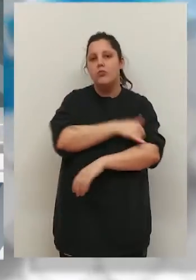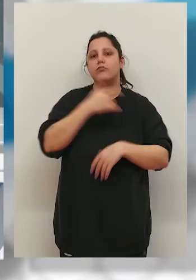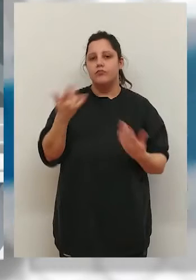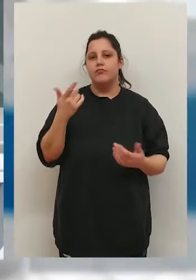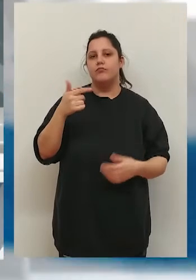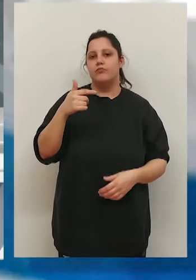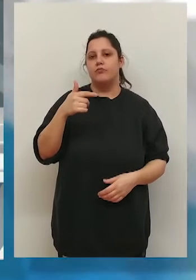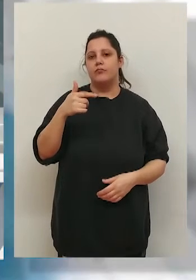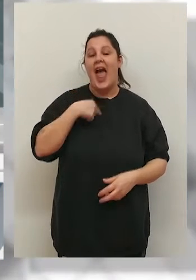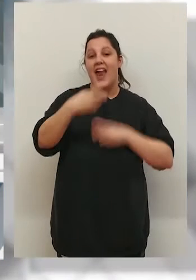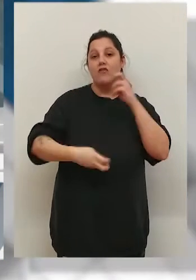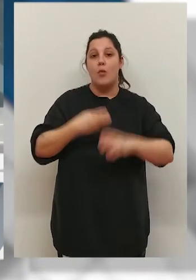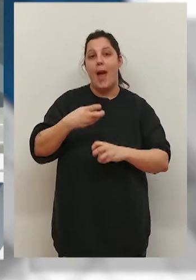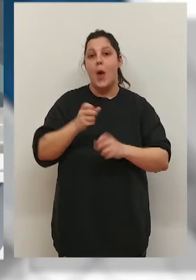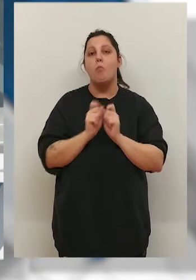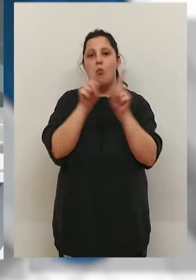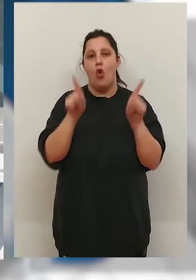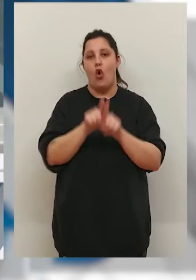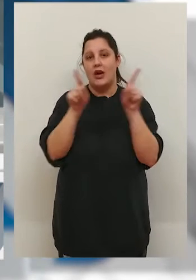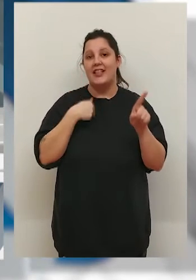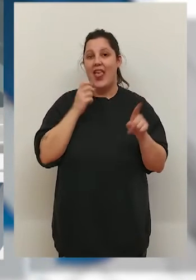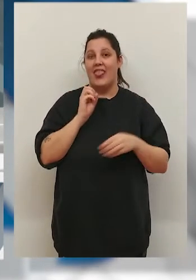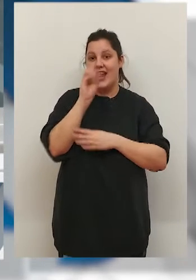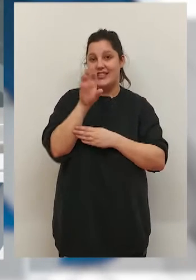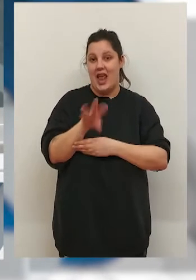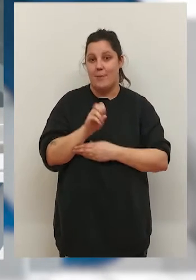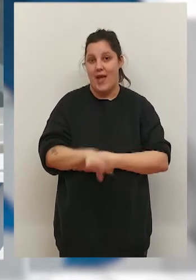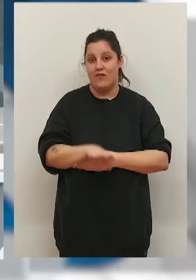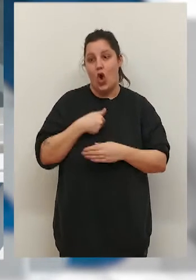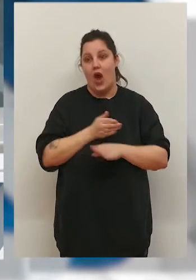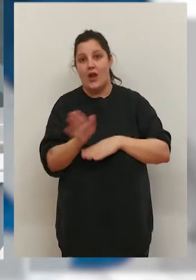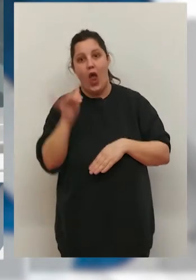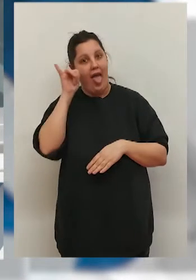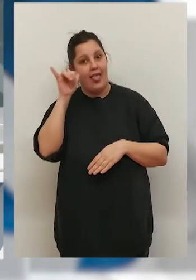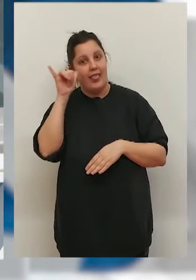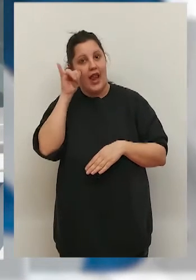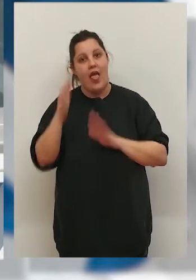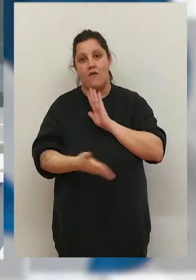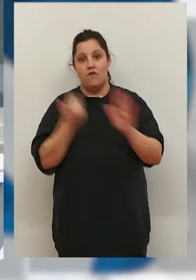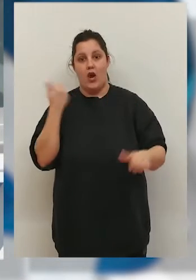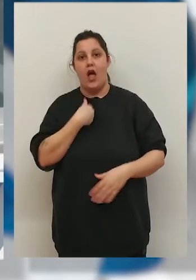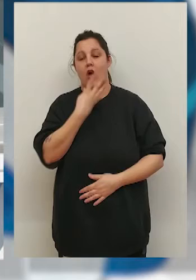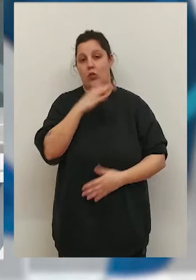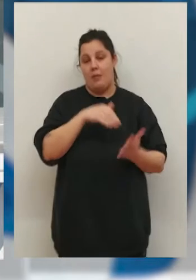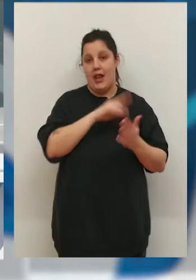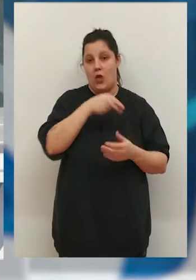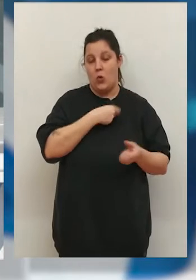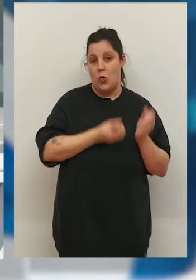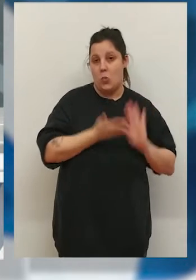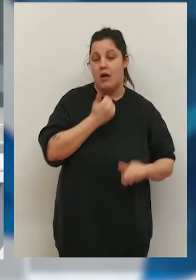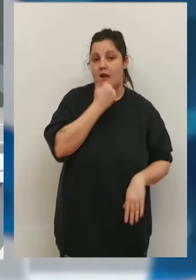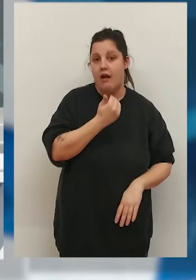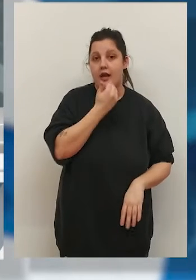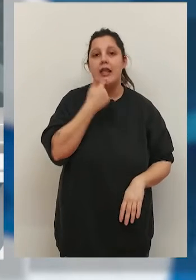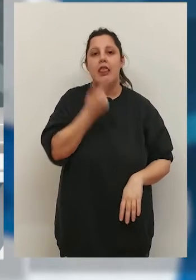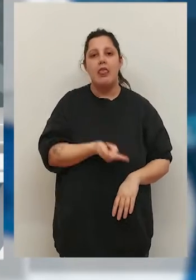Hoy la Junta de Gobierno local ha adjudicado la reforma de Murrieta, que eliminará los semáforos y los giros a la izquierda. Por un importe de casi 400.000 euros y